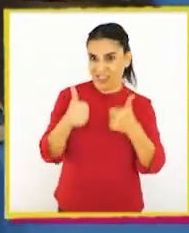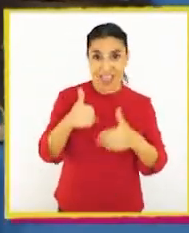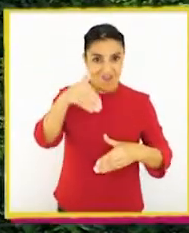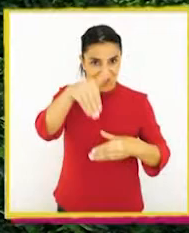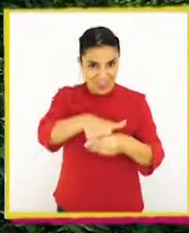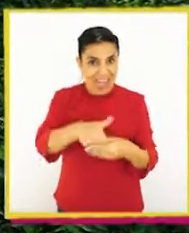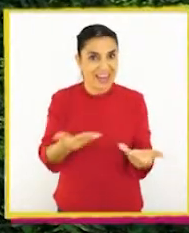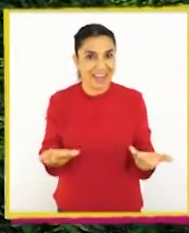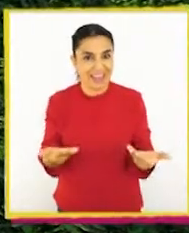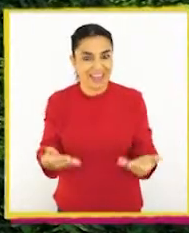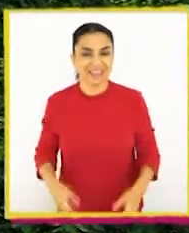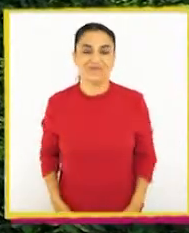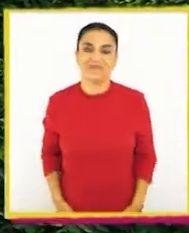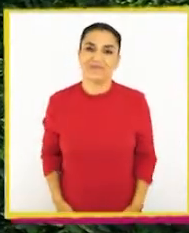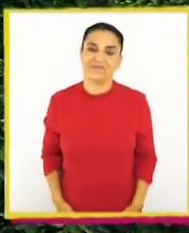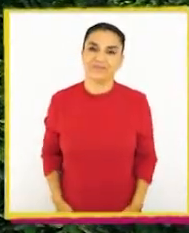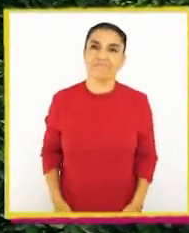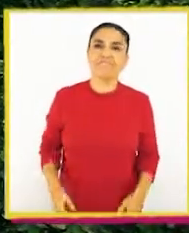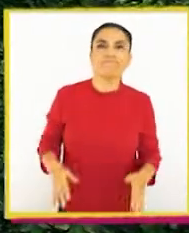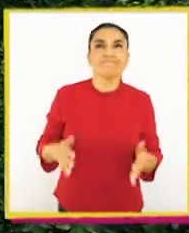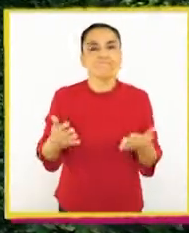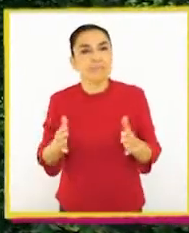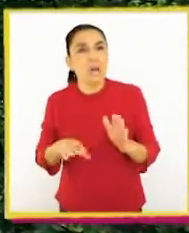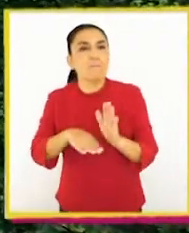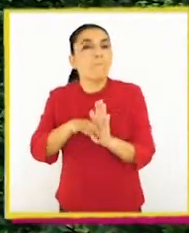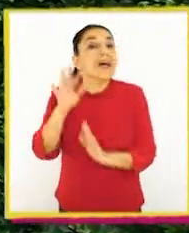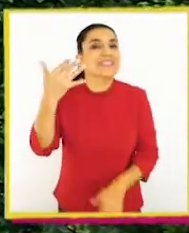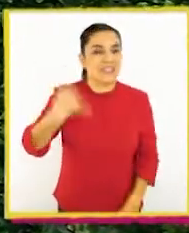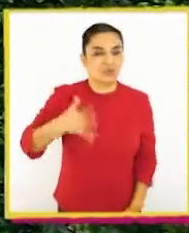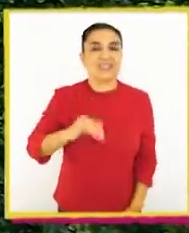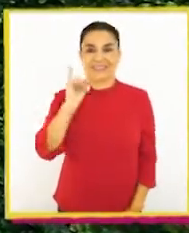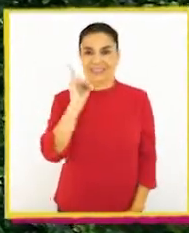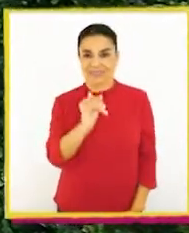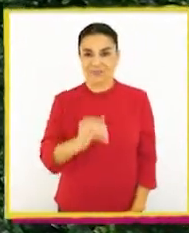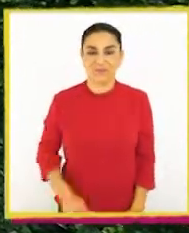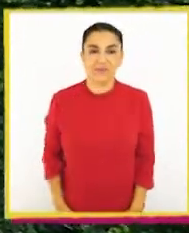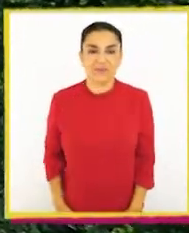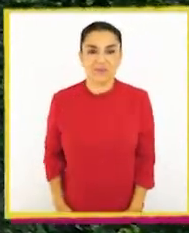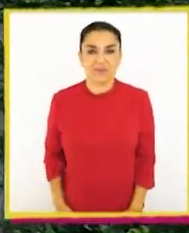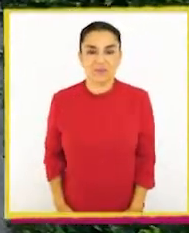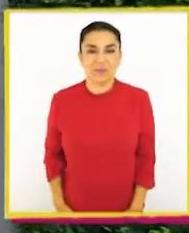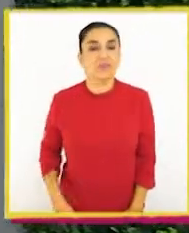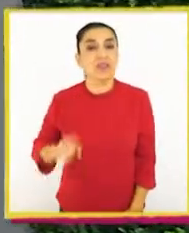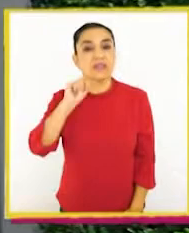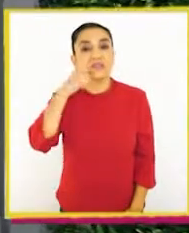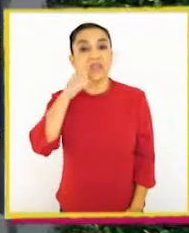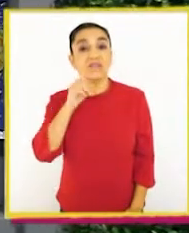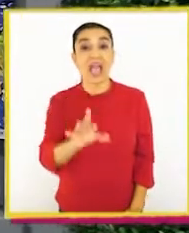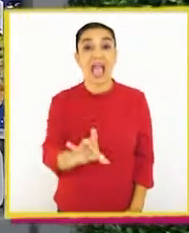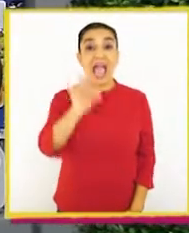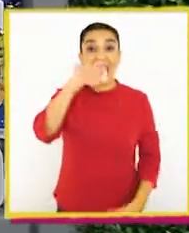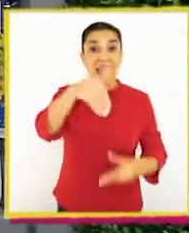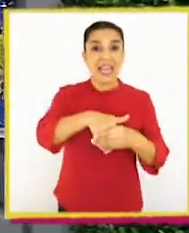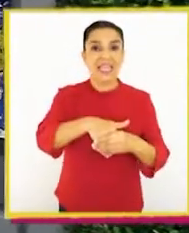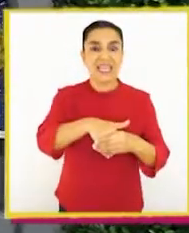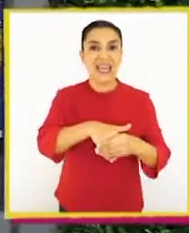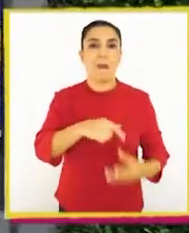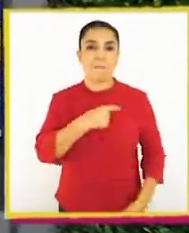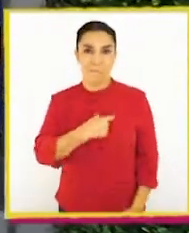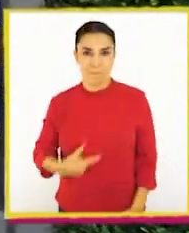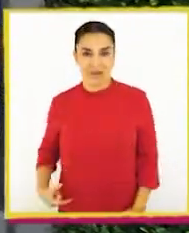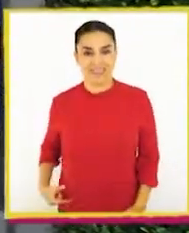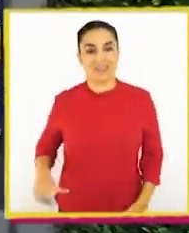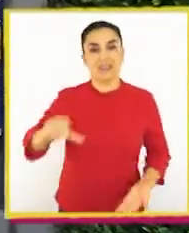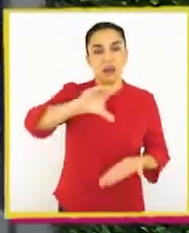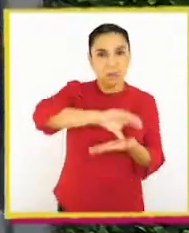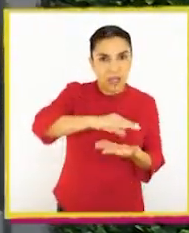votar? Al menos, la más importante, sí. Y corresponde a la elección del presidente del país.